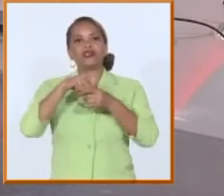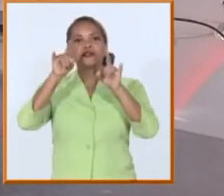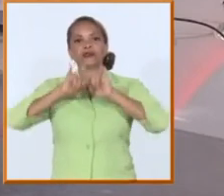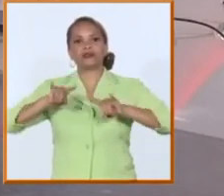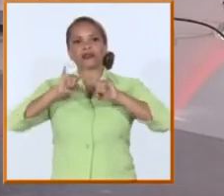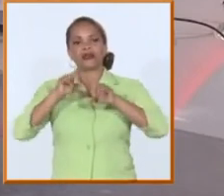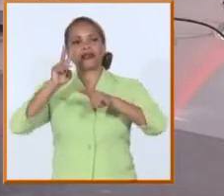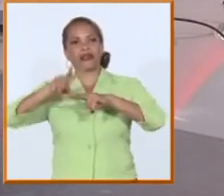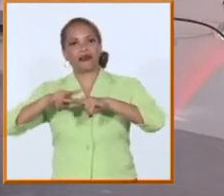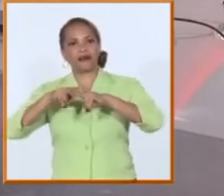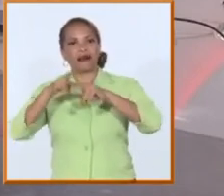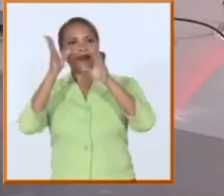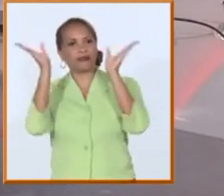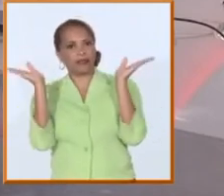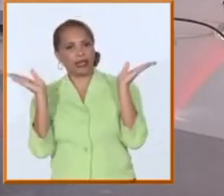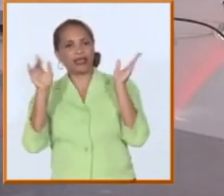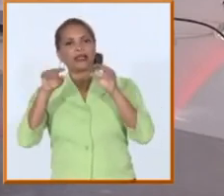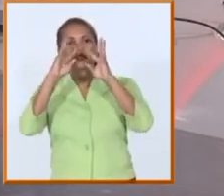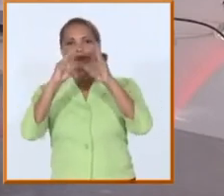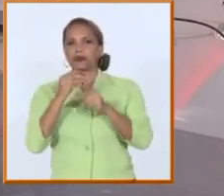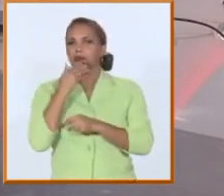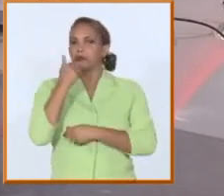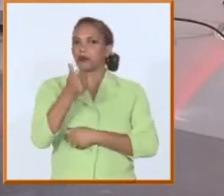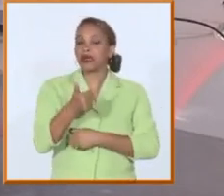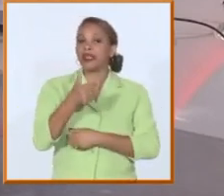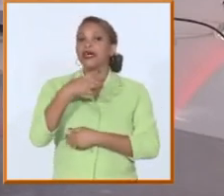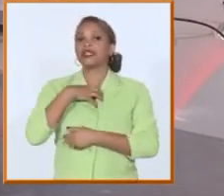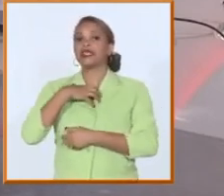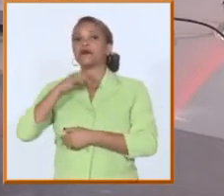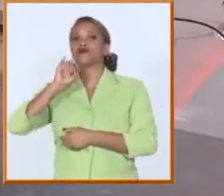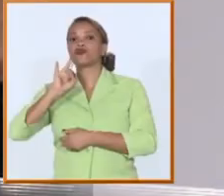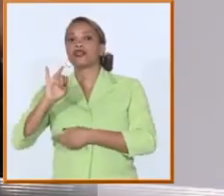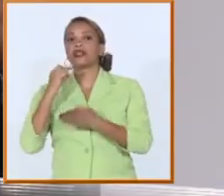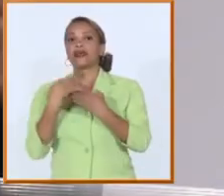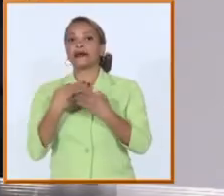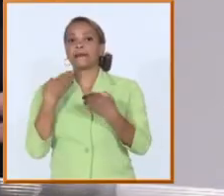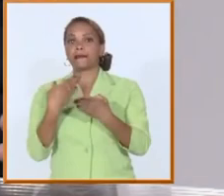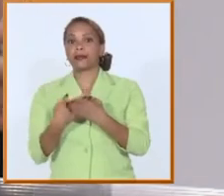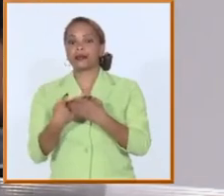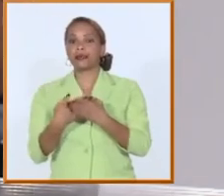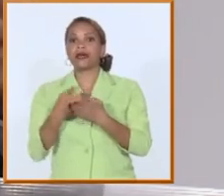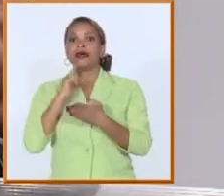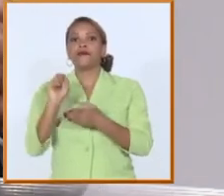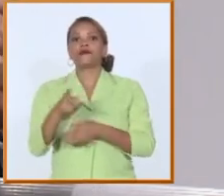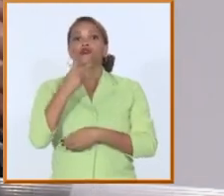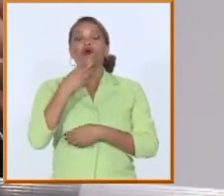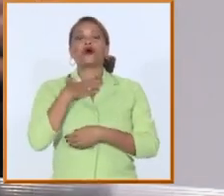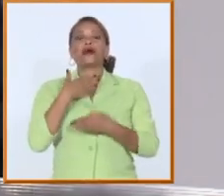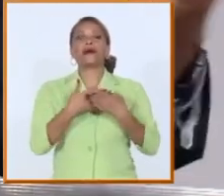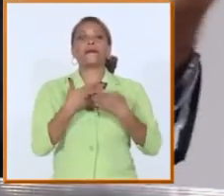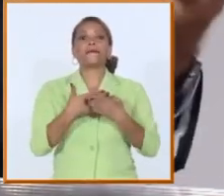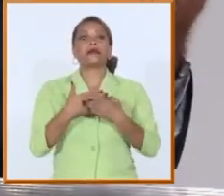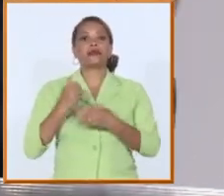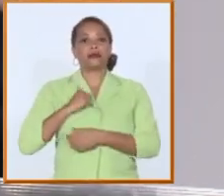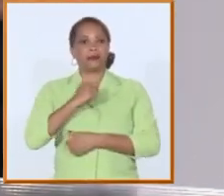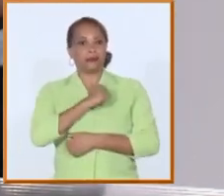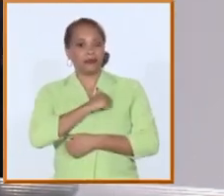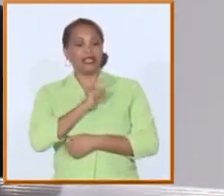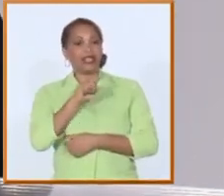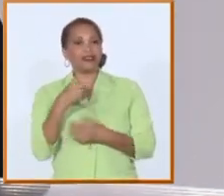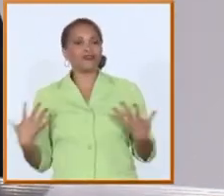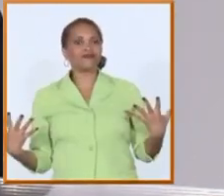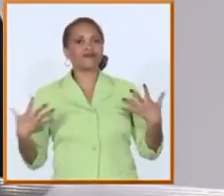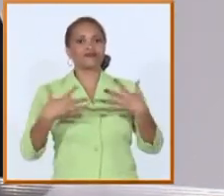gestión muy buena y con resultados relevantes tenemos siete empresas interfase tenemos dos MIPIMES que también tributan a ese enlace